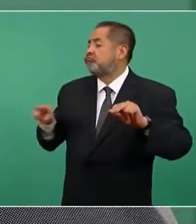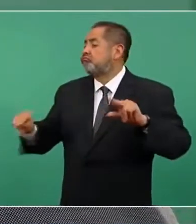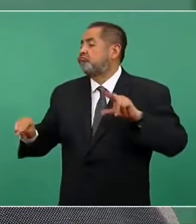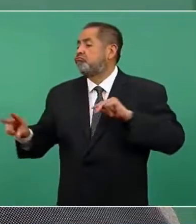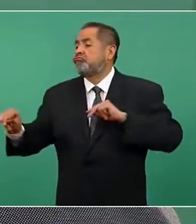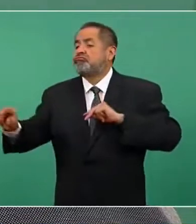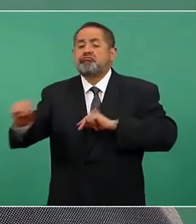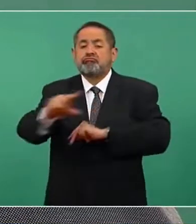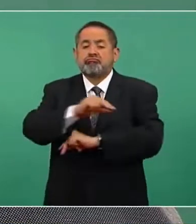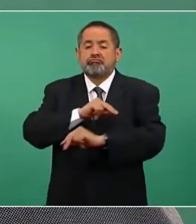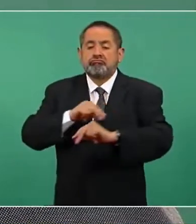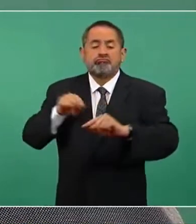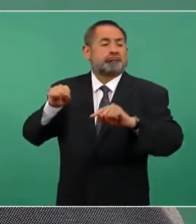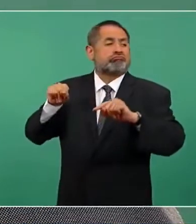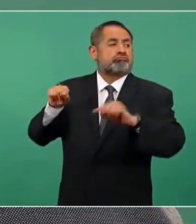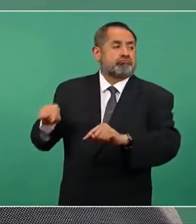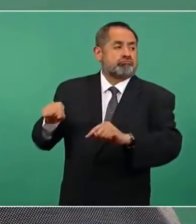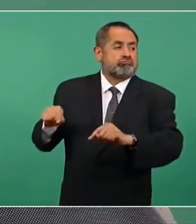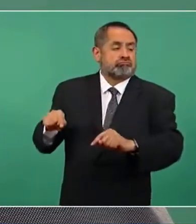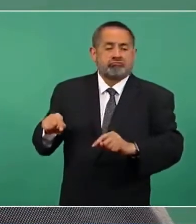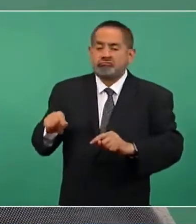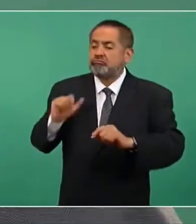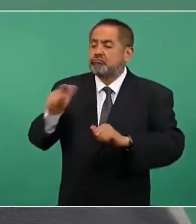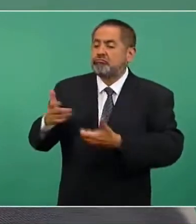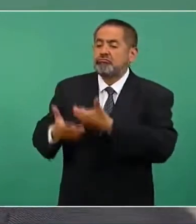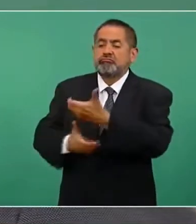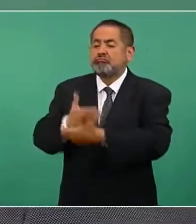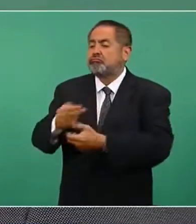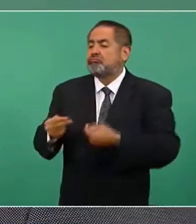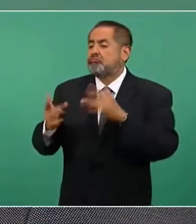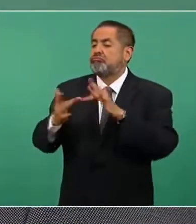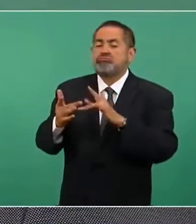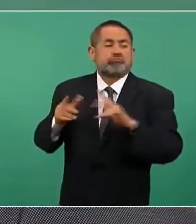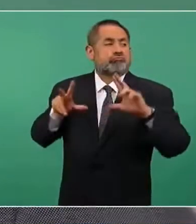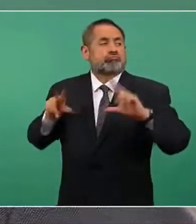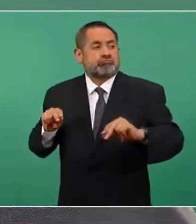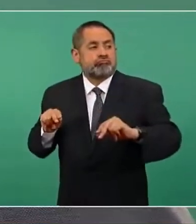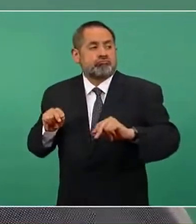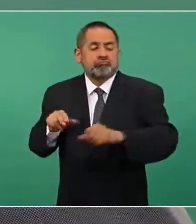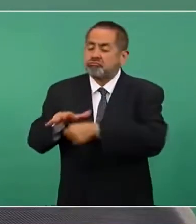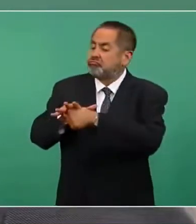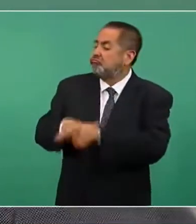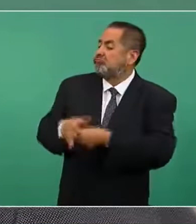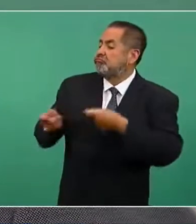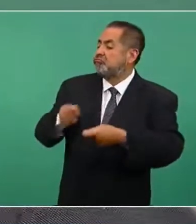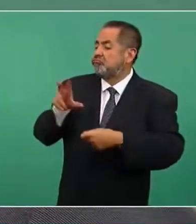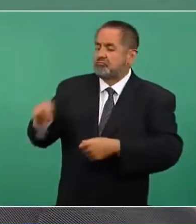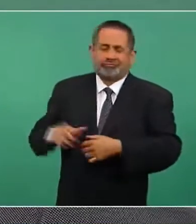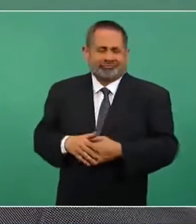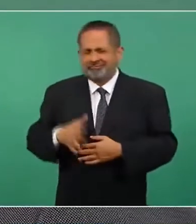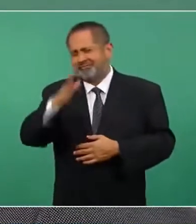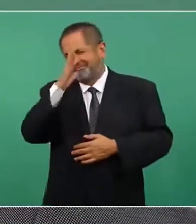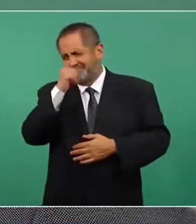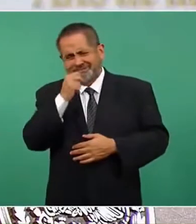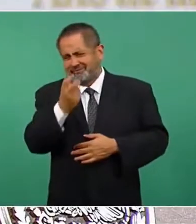a otro pueblo. Ninguna nación puede